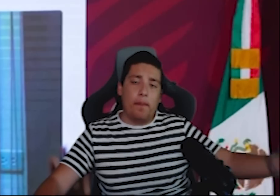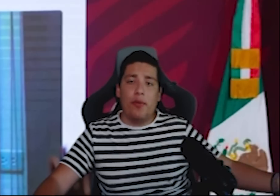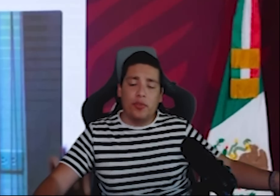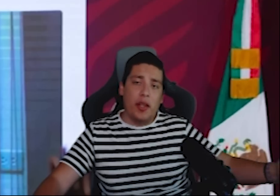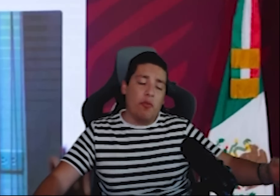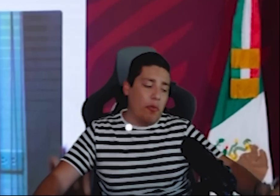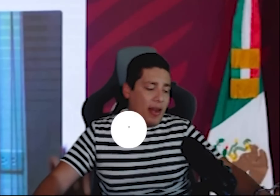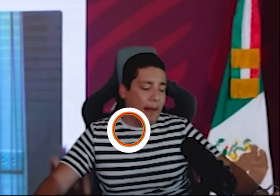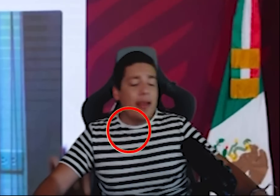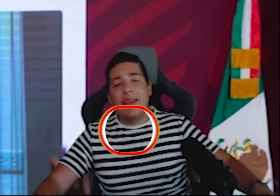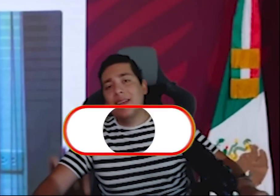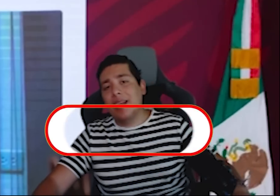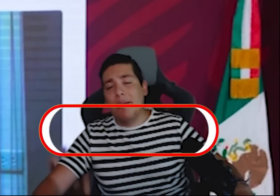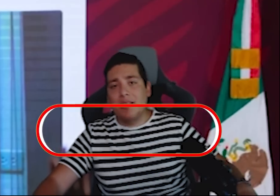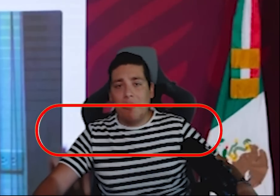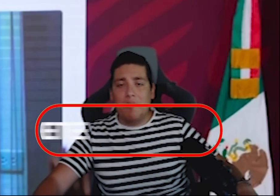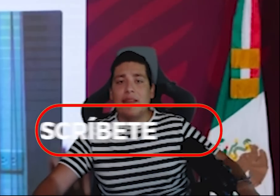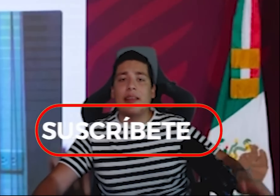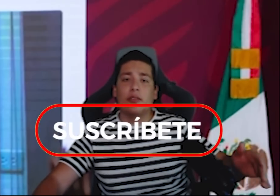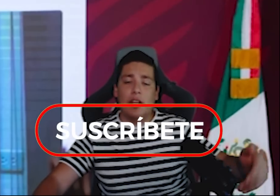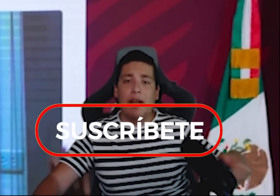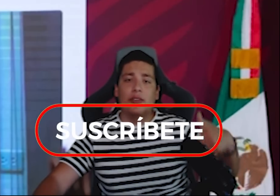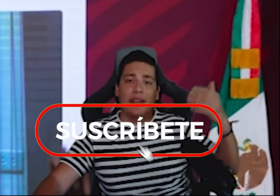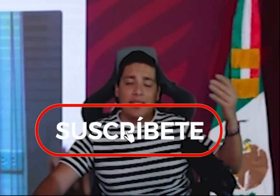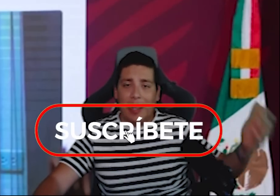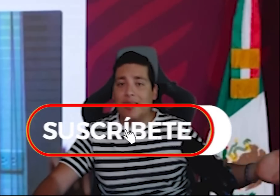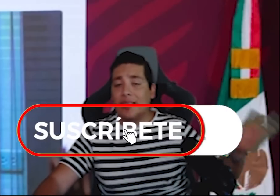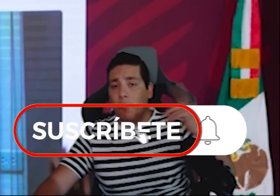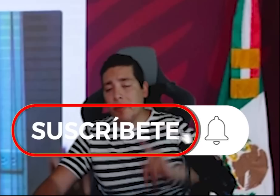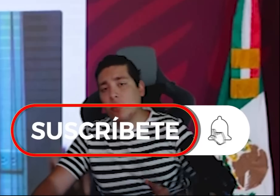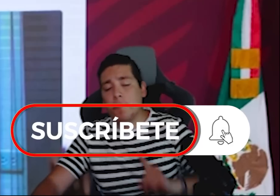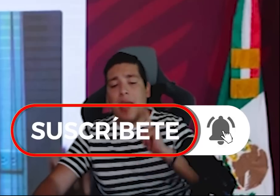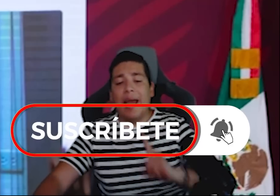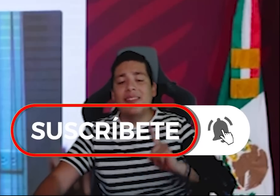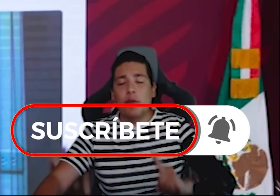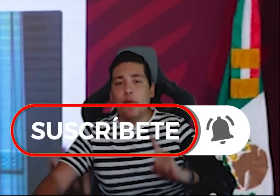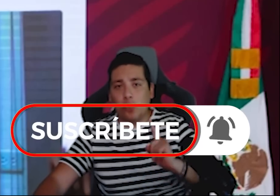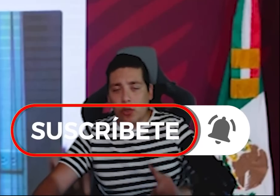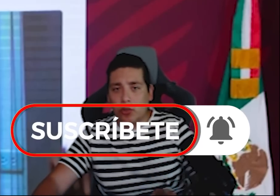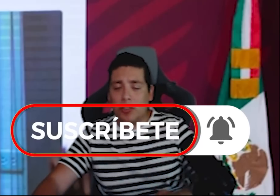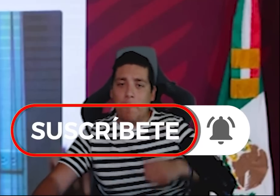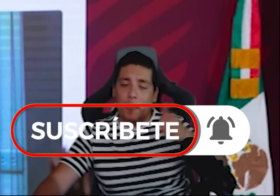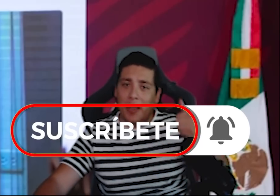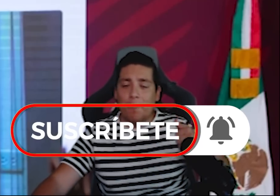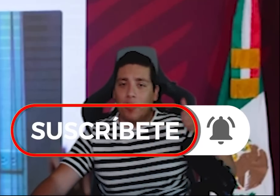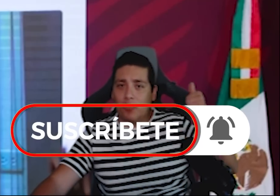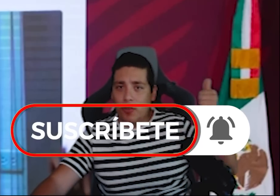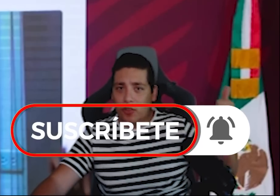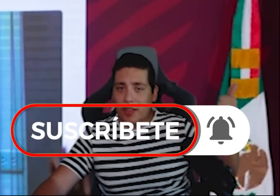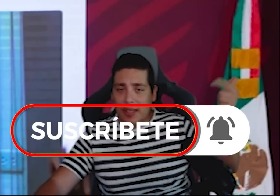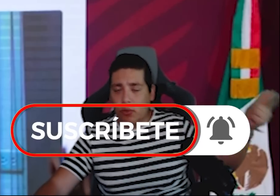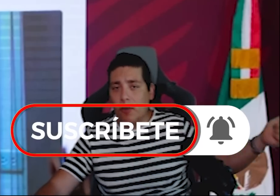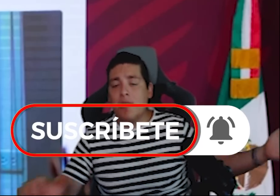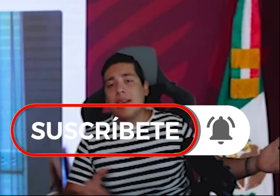atrapados en Coahuila y es que lamentablemente los trabajos de rescate hasta el momento han sido infructuosos en primera por las